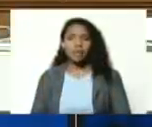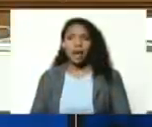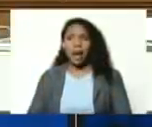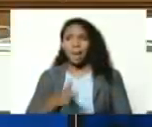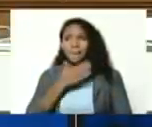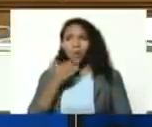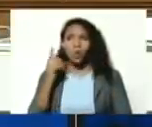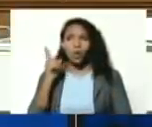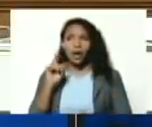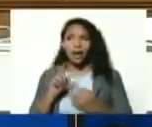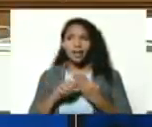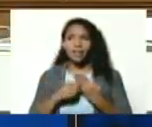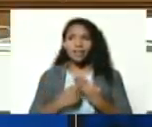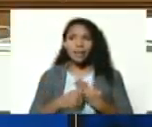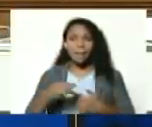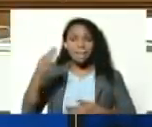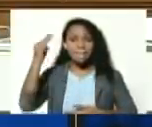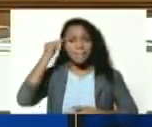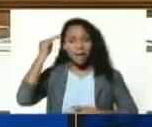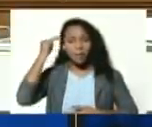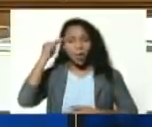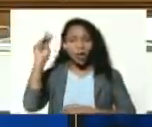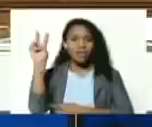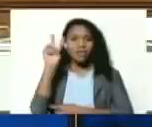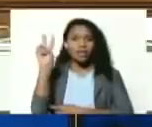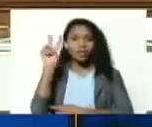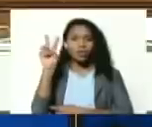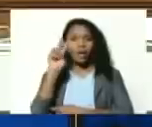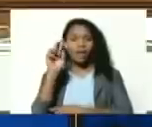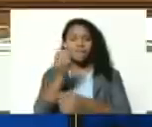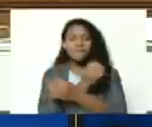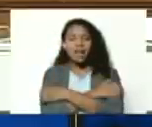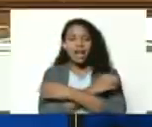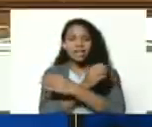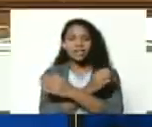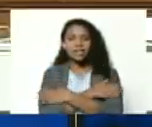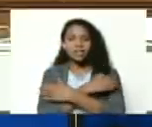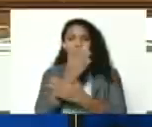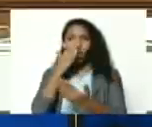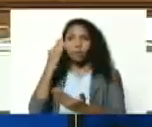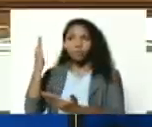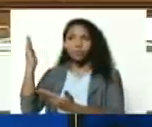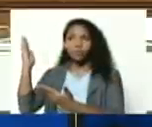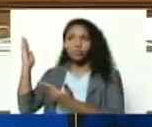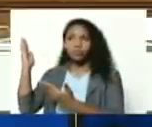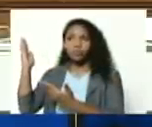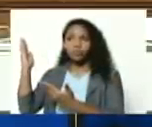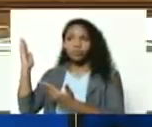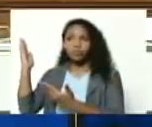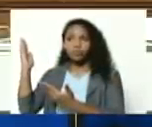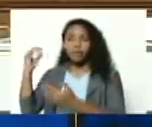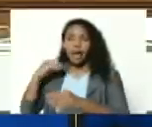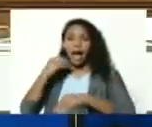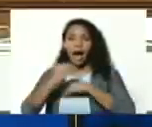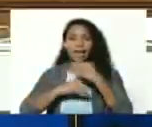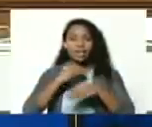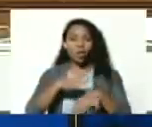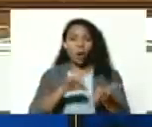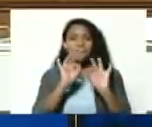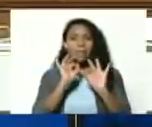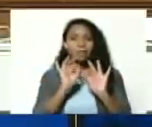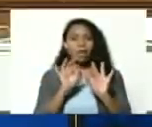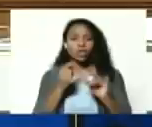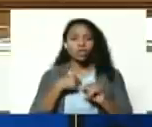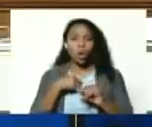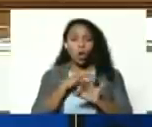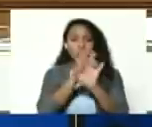revista memorias de Venezuela lo felicito han sacado una edición especial que les voy